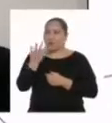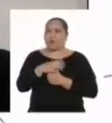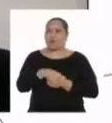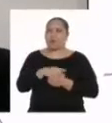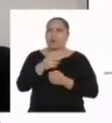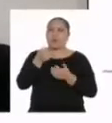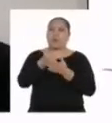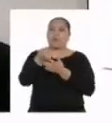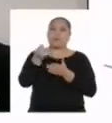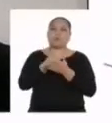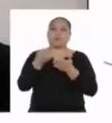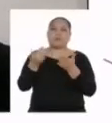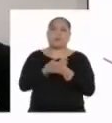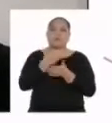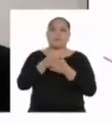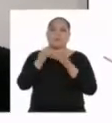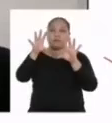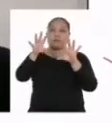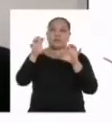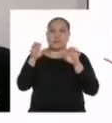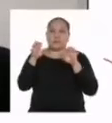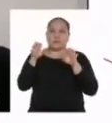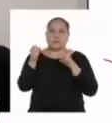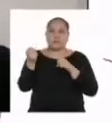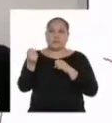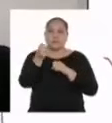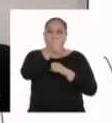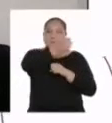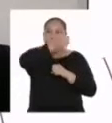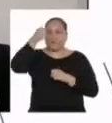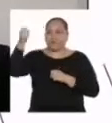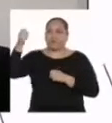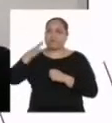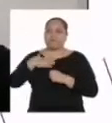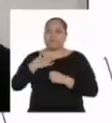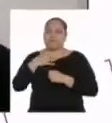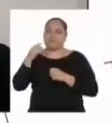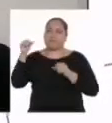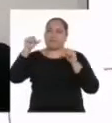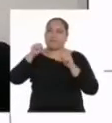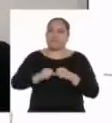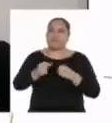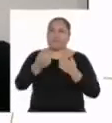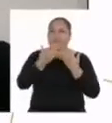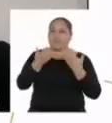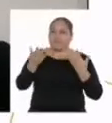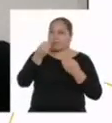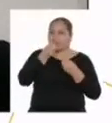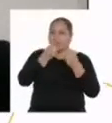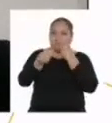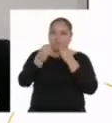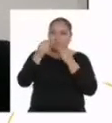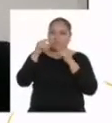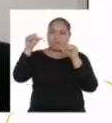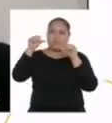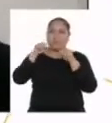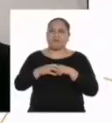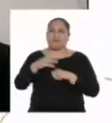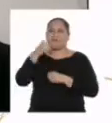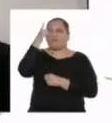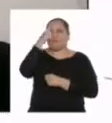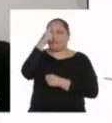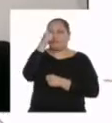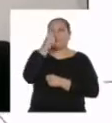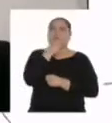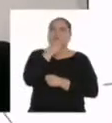ganancias para comprarnos una nueva refrigeradora, ya la que de nosotros estaba un poco mal y los alimentos se malograban dentro. Y